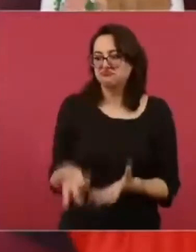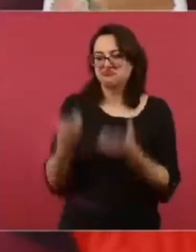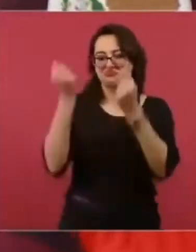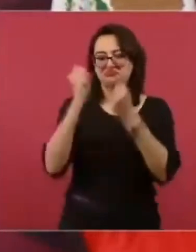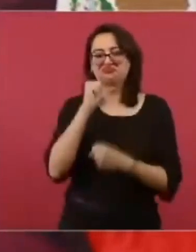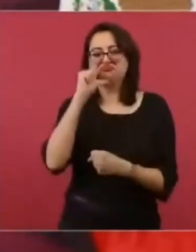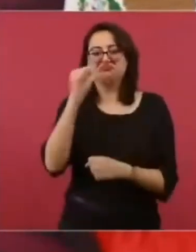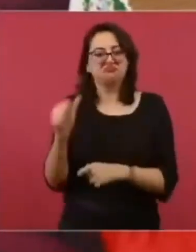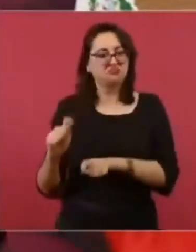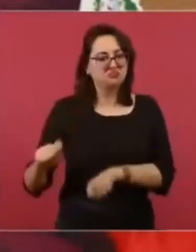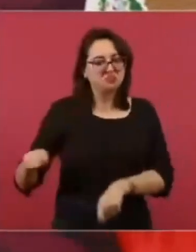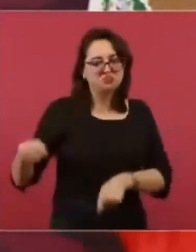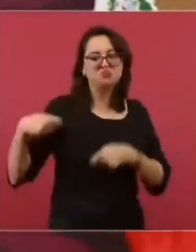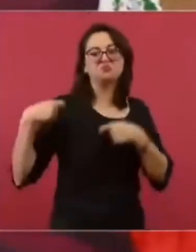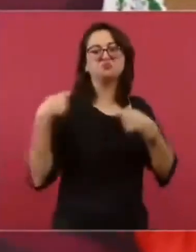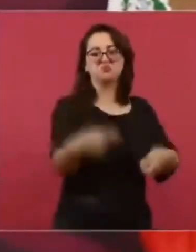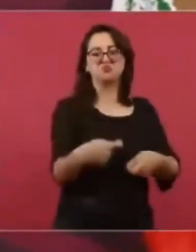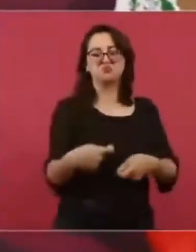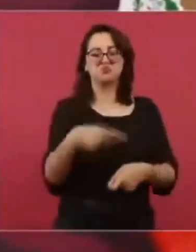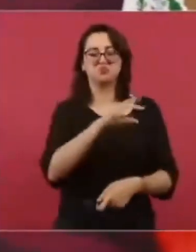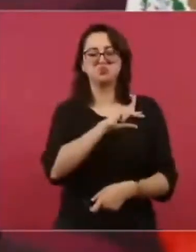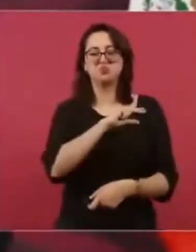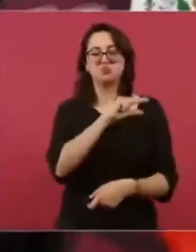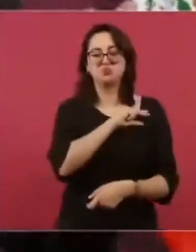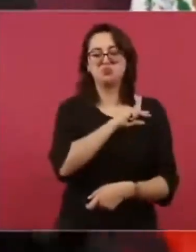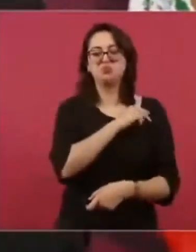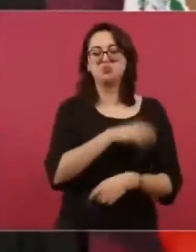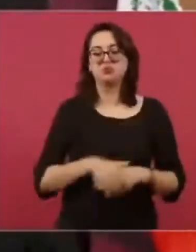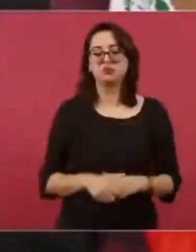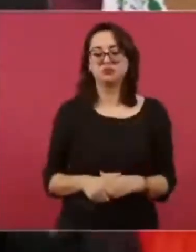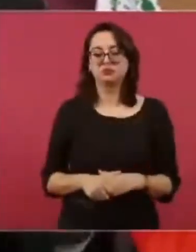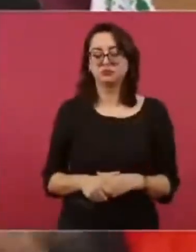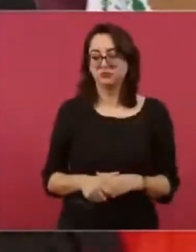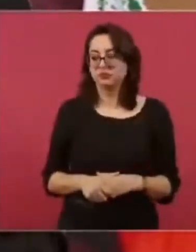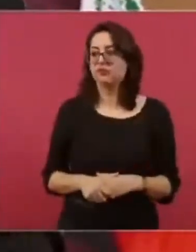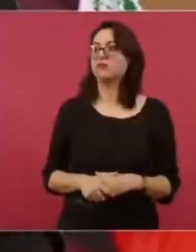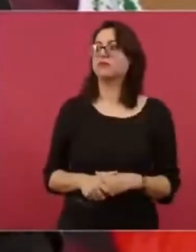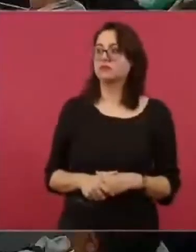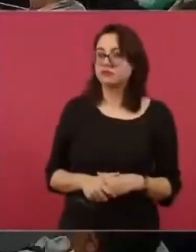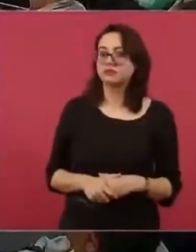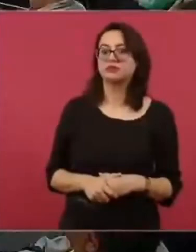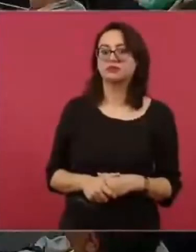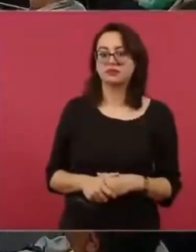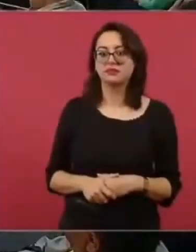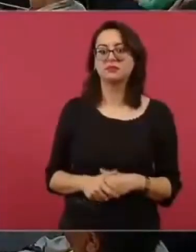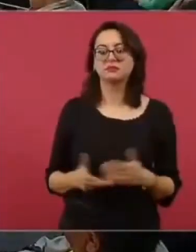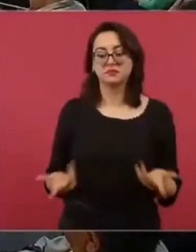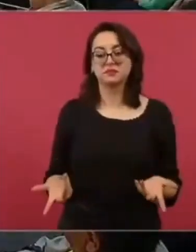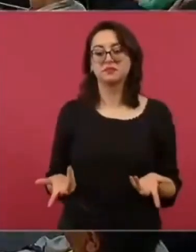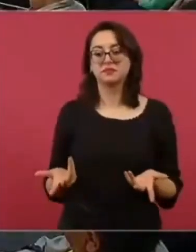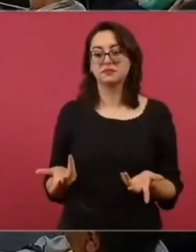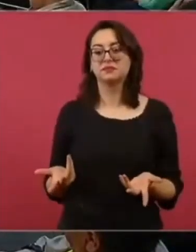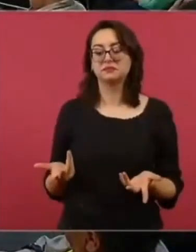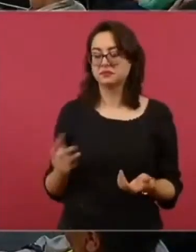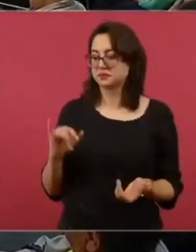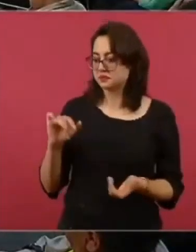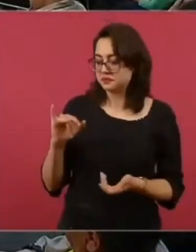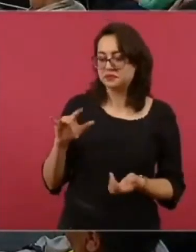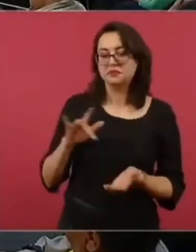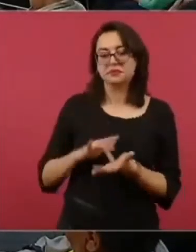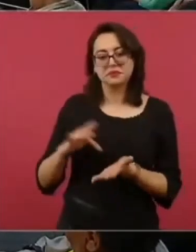gracias, voy a votar por la reforma energética